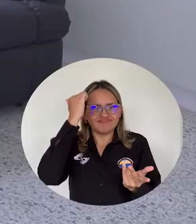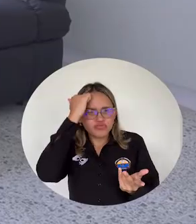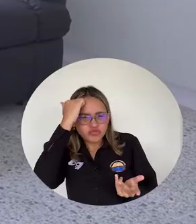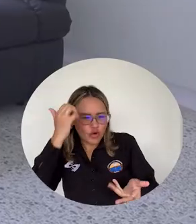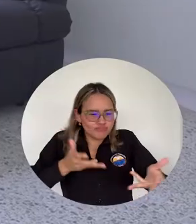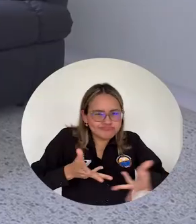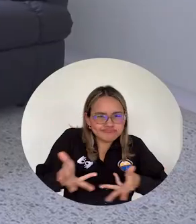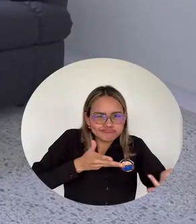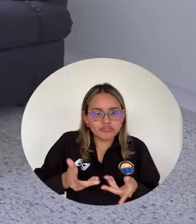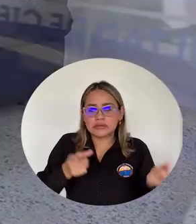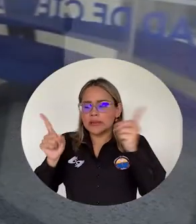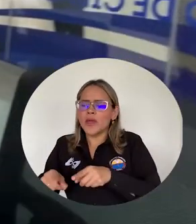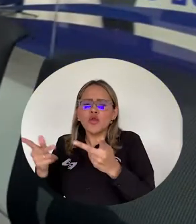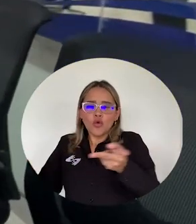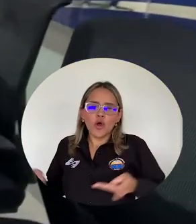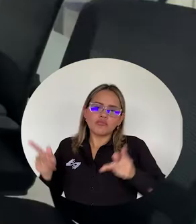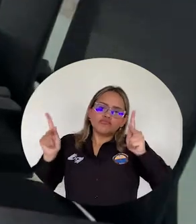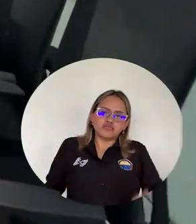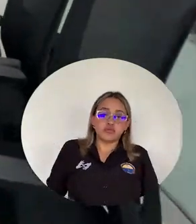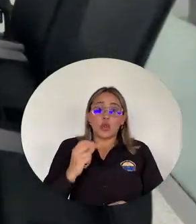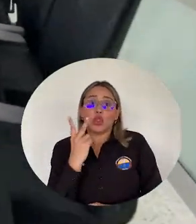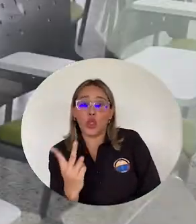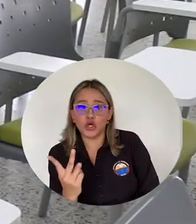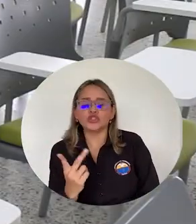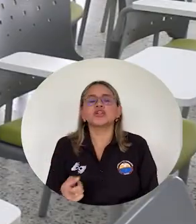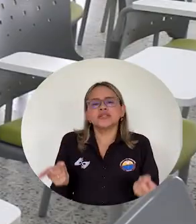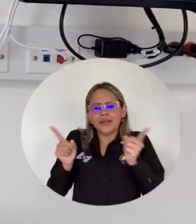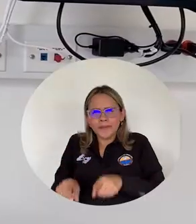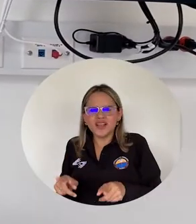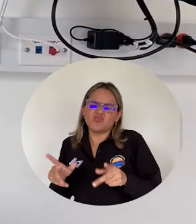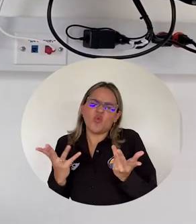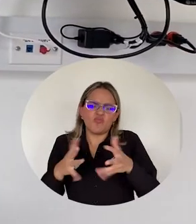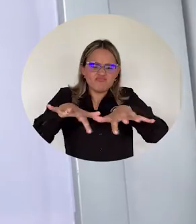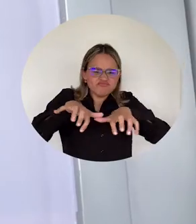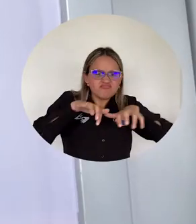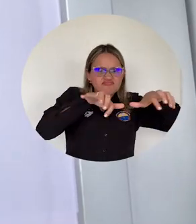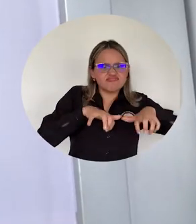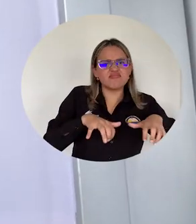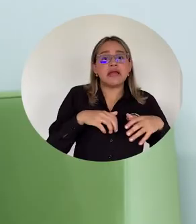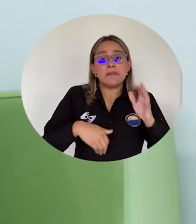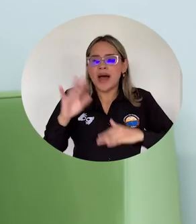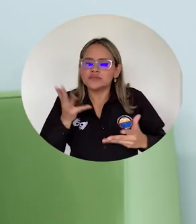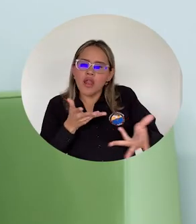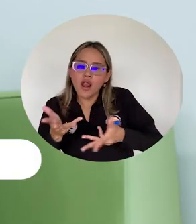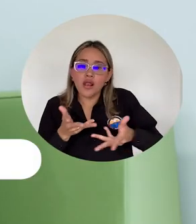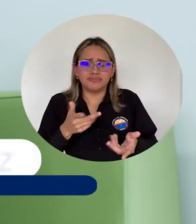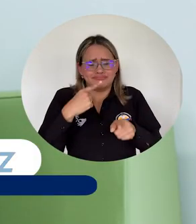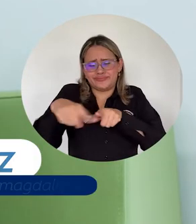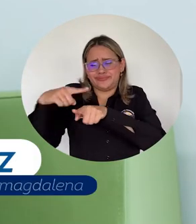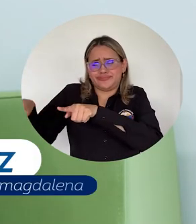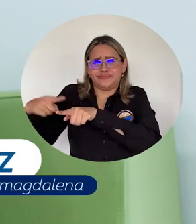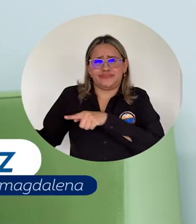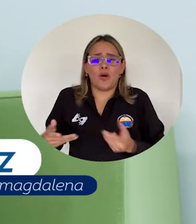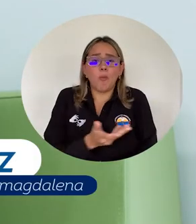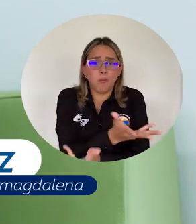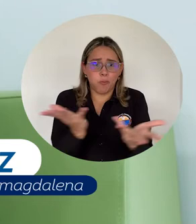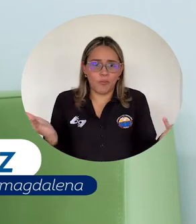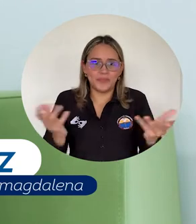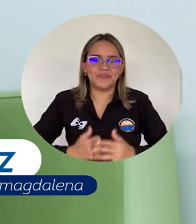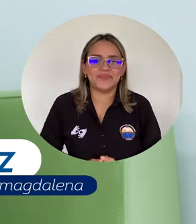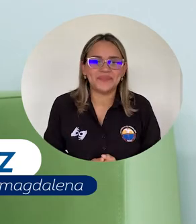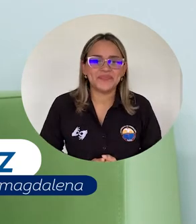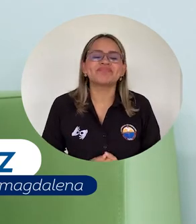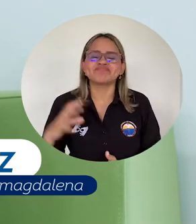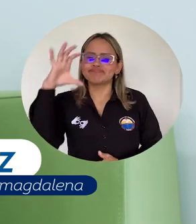dos salas de bienestar, una sala de reuniones, dos aulas modulares y demás espacios. Creo que la universidad con esto demuestra que sí le